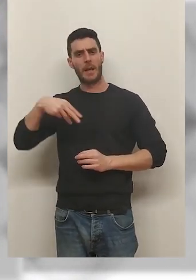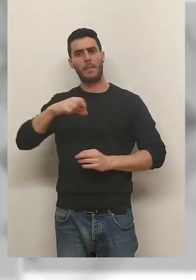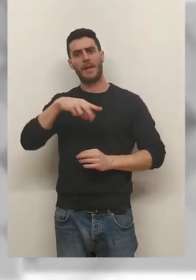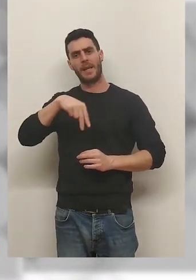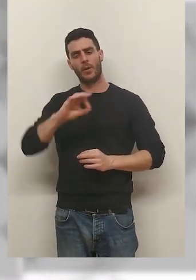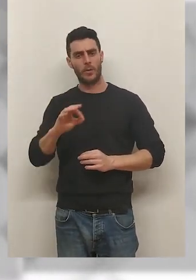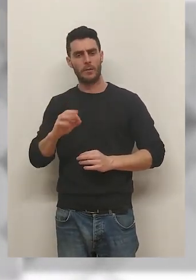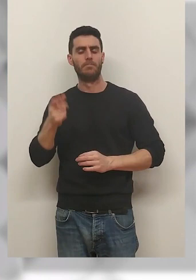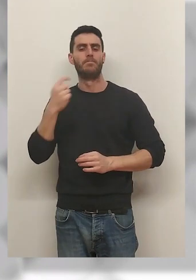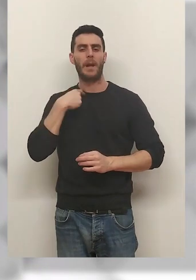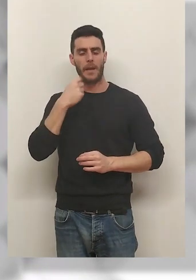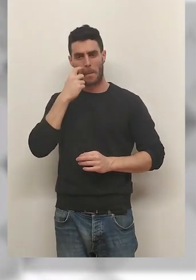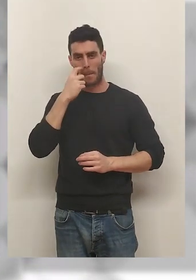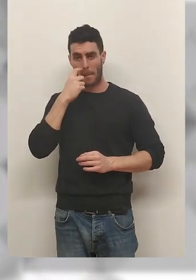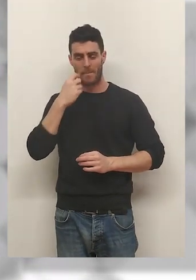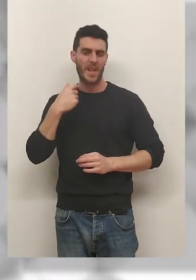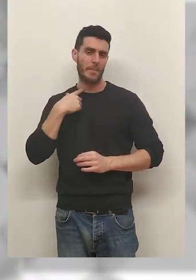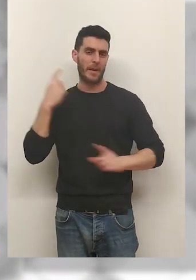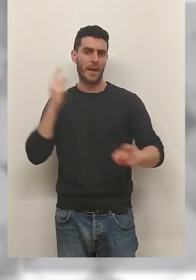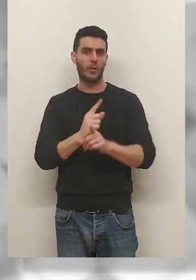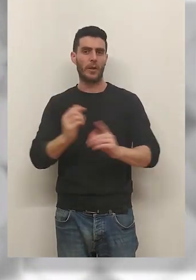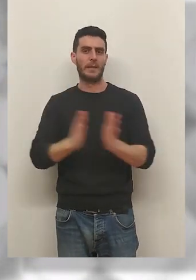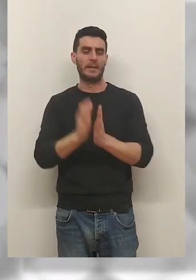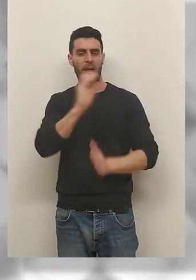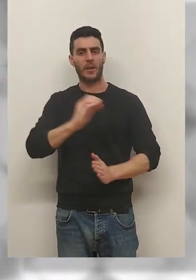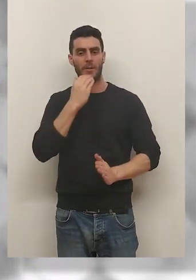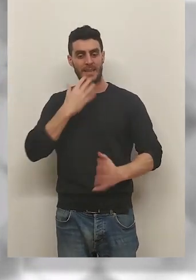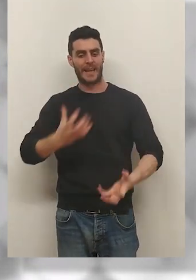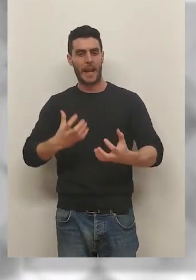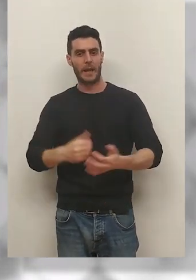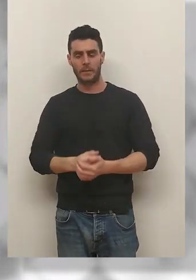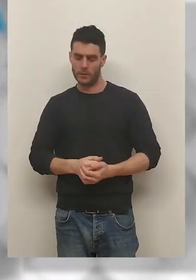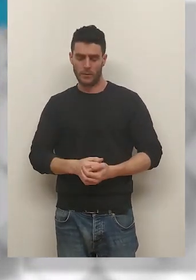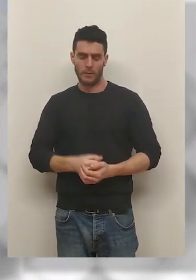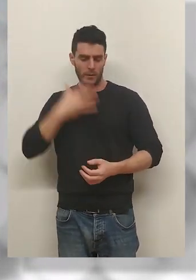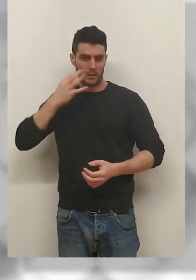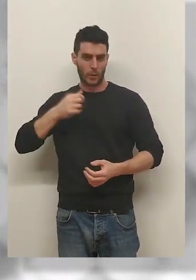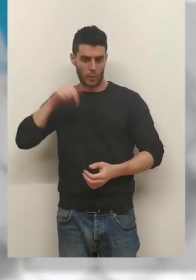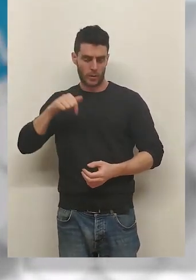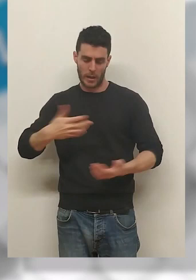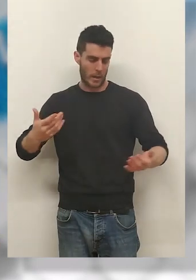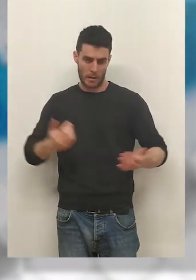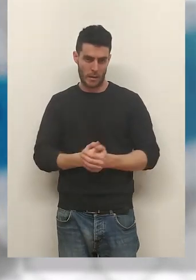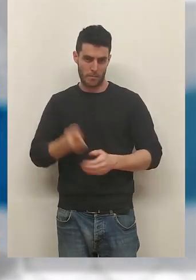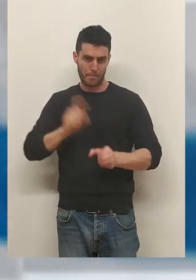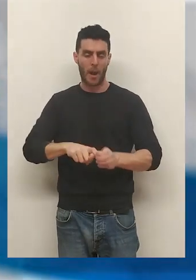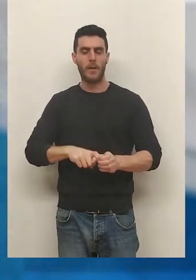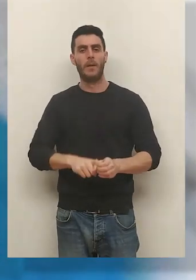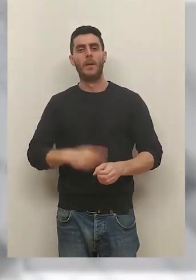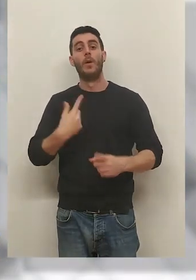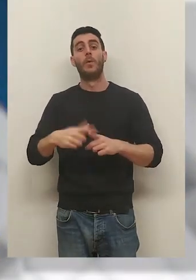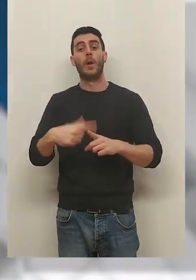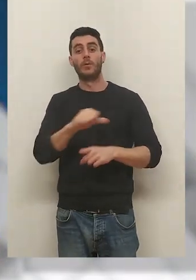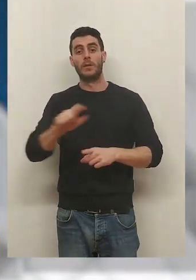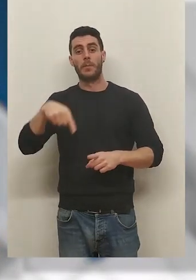perdieron contra San Cristóbal. Si hubieran ganado San Cristóbal seguramente hoy estaríamos aquí. Por cierto